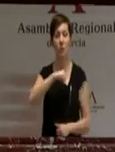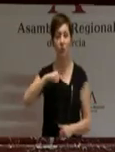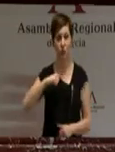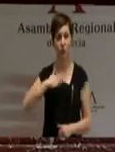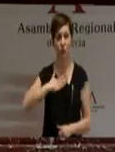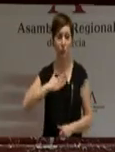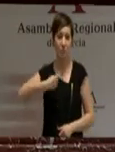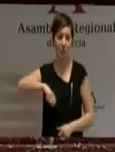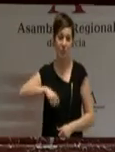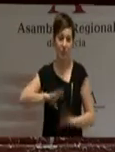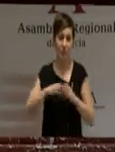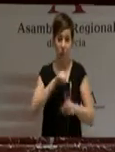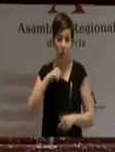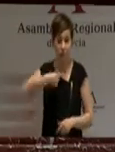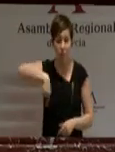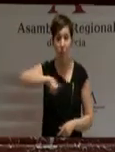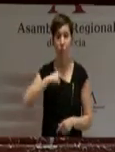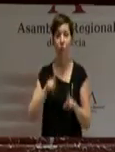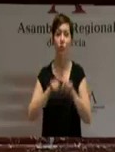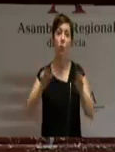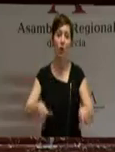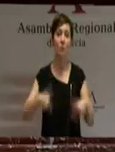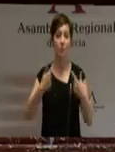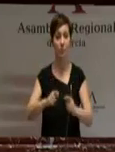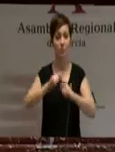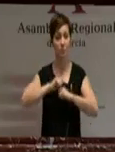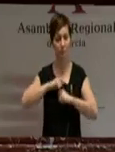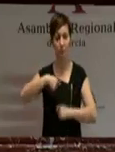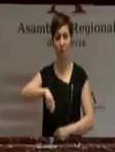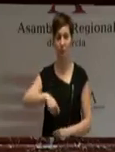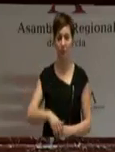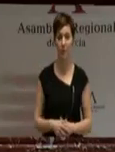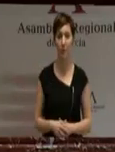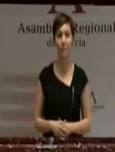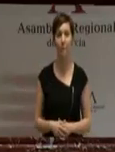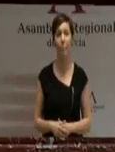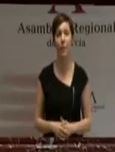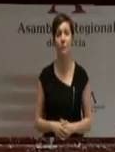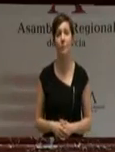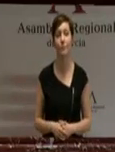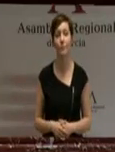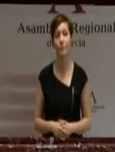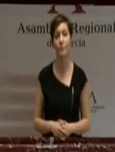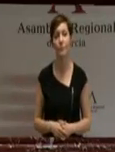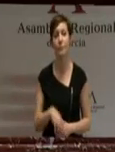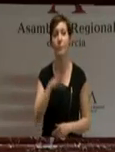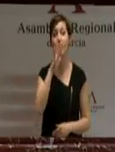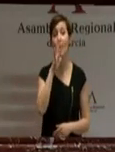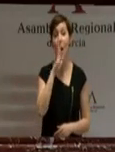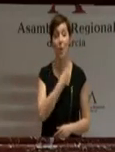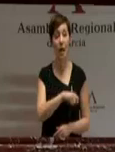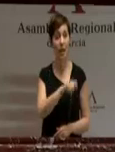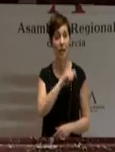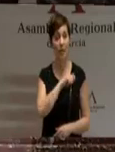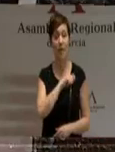si ustedes tienen la generosidad de otorgarme su confianza. Ahora que España encara ya la senda del crecimiento